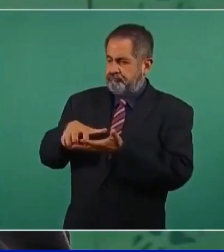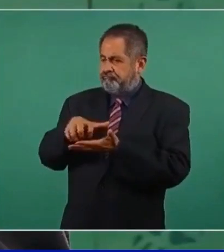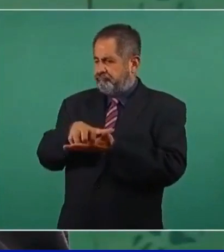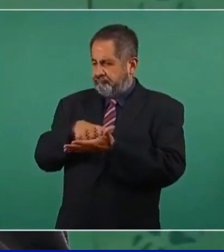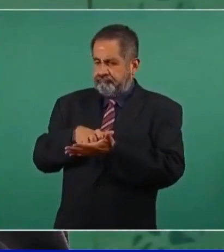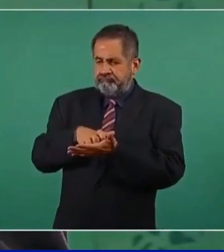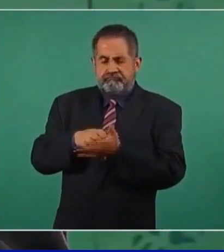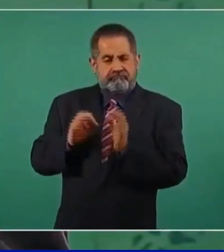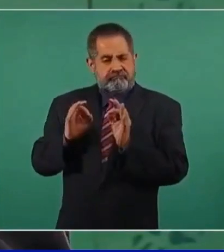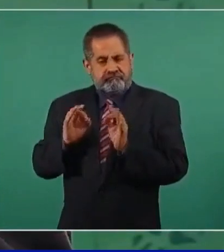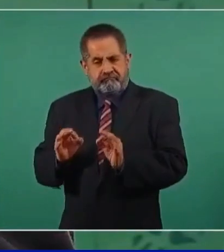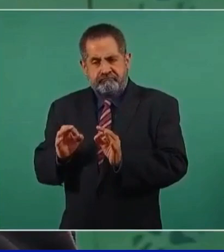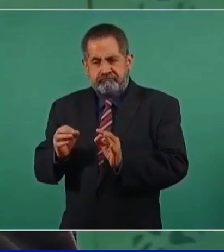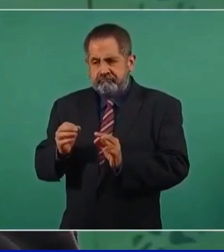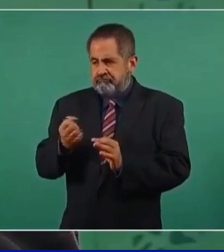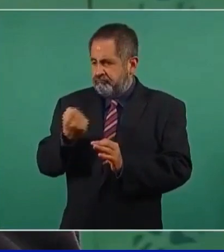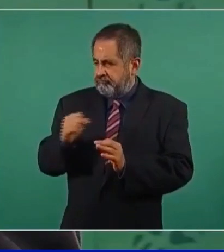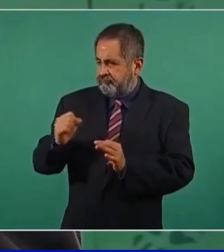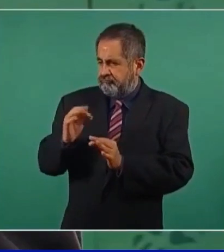eficiente,